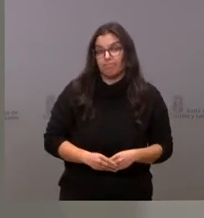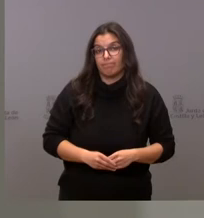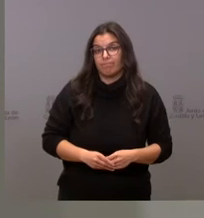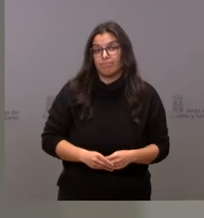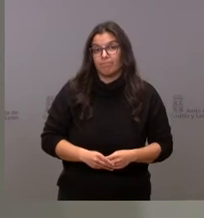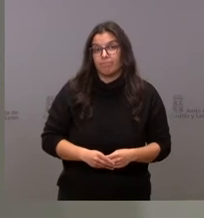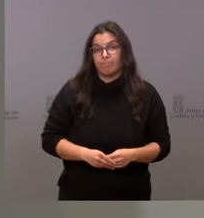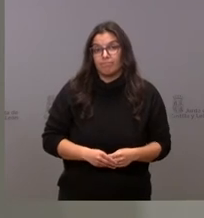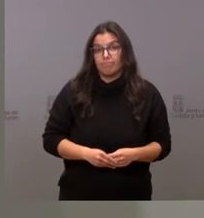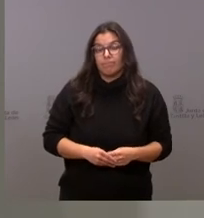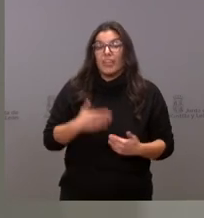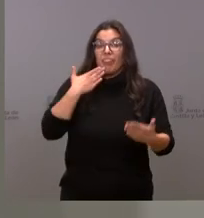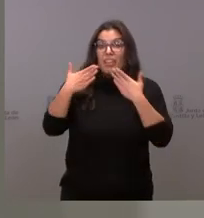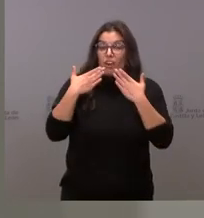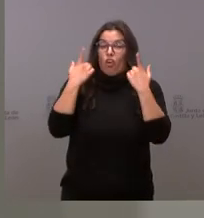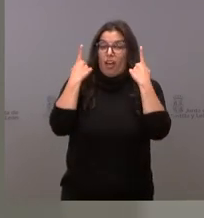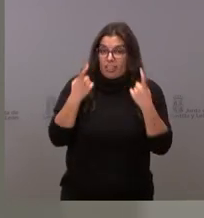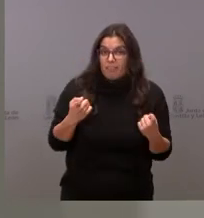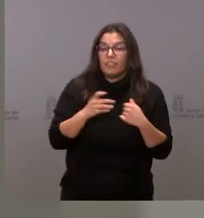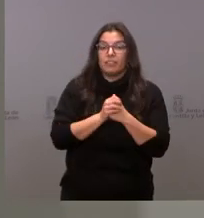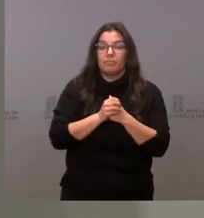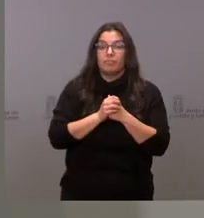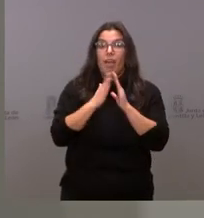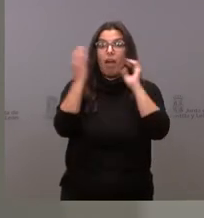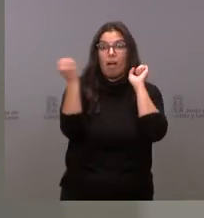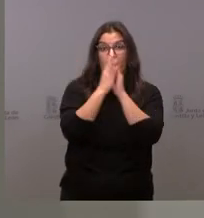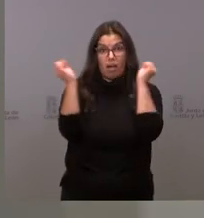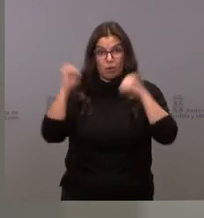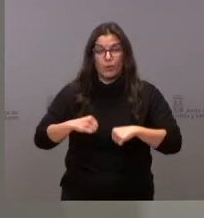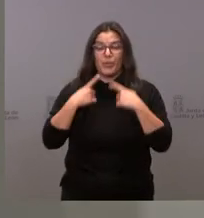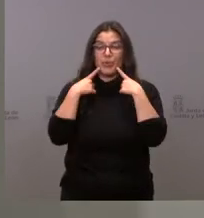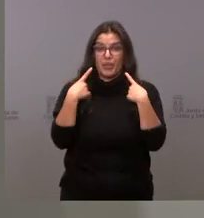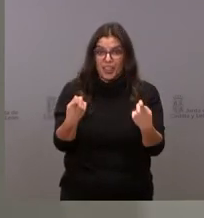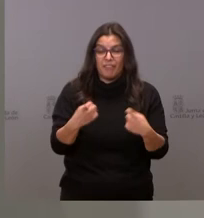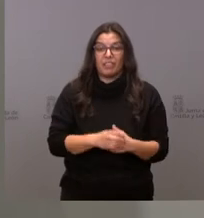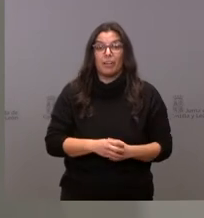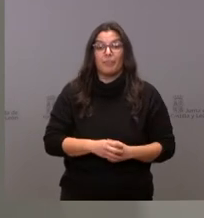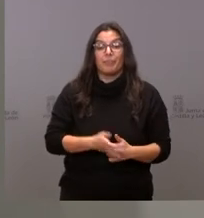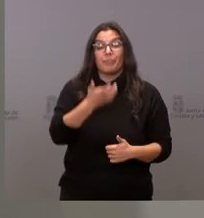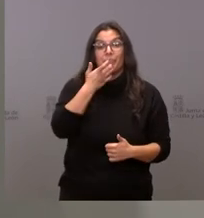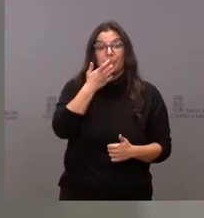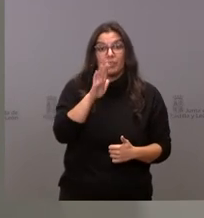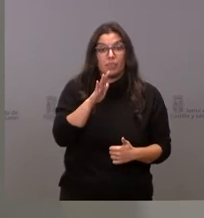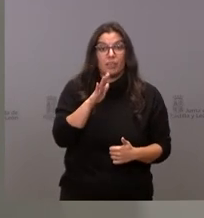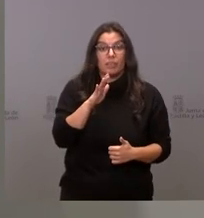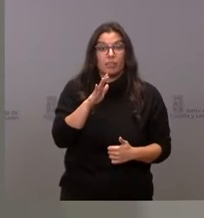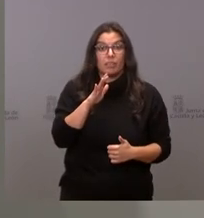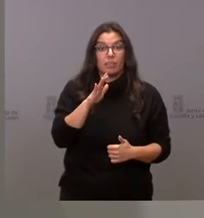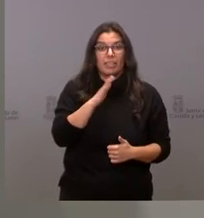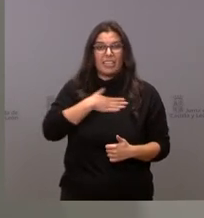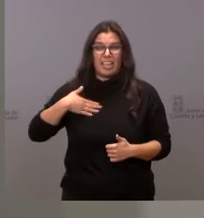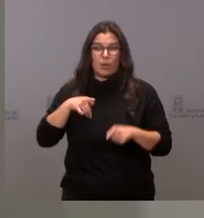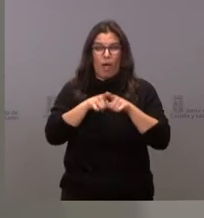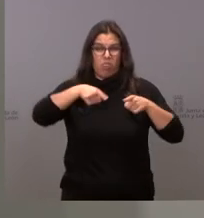es necesario el diálogo es necesario el acuerdo y quien apuesta por la polarización